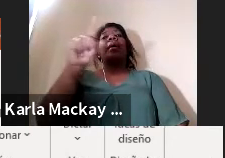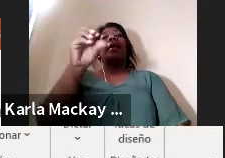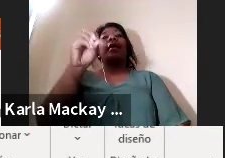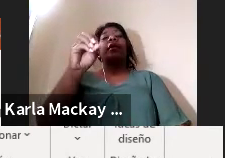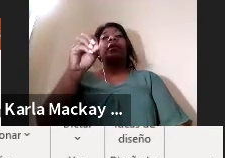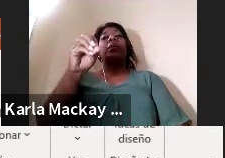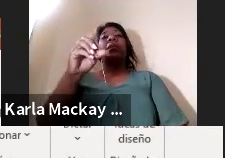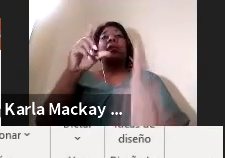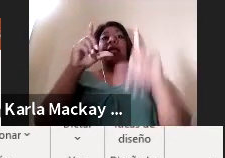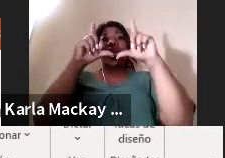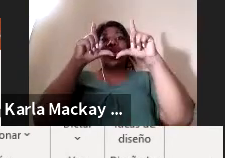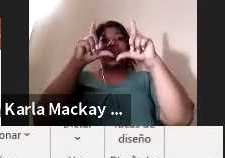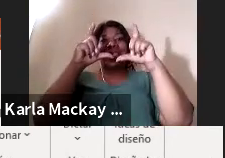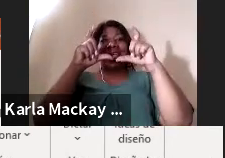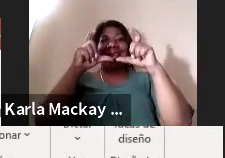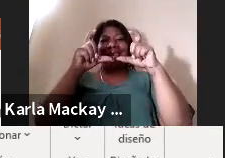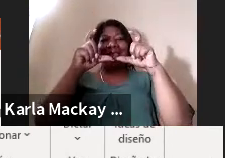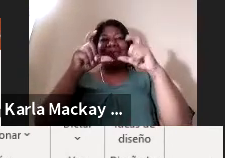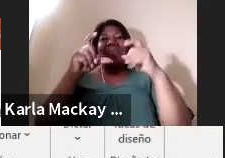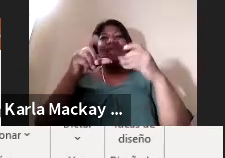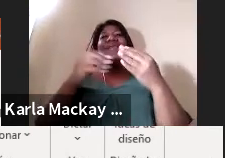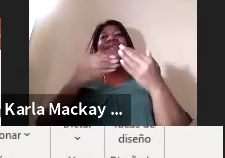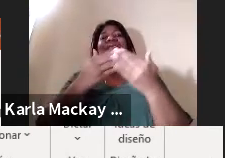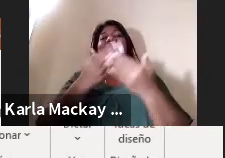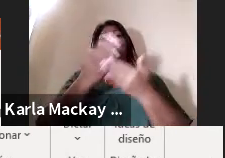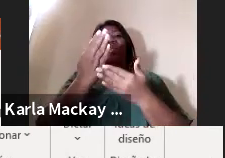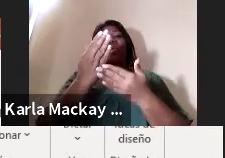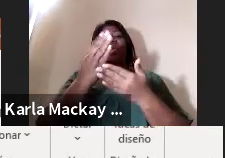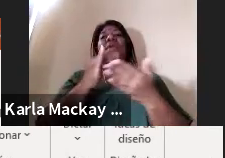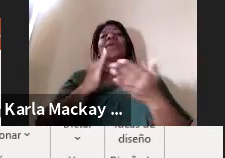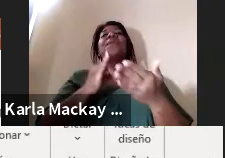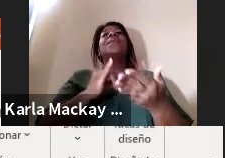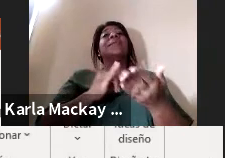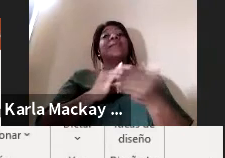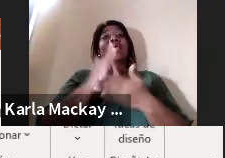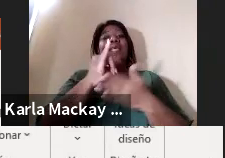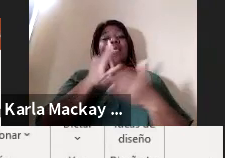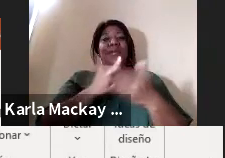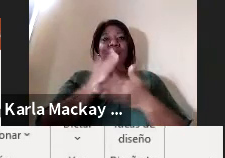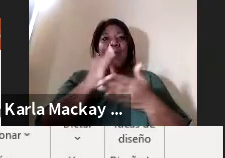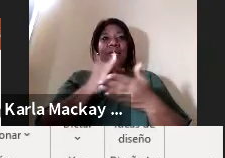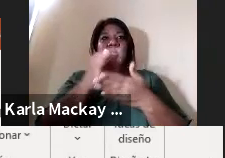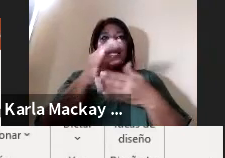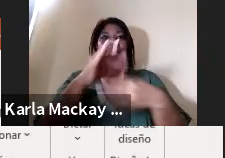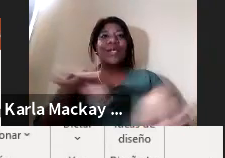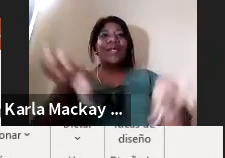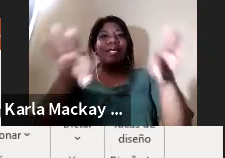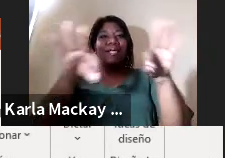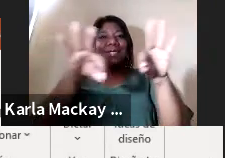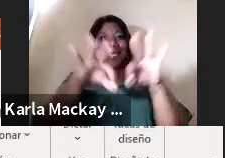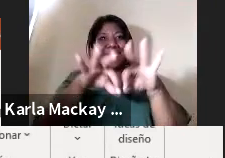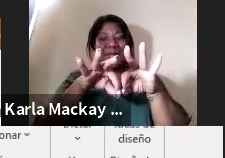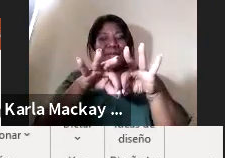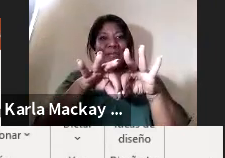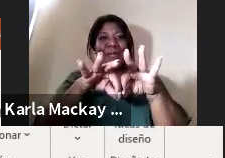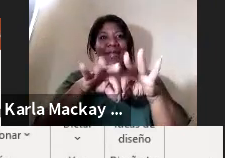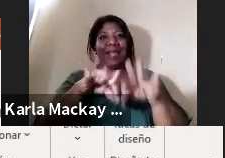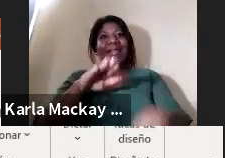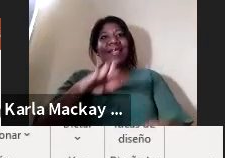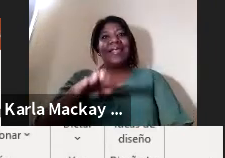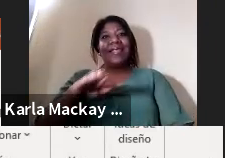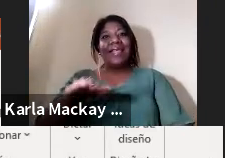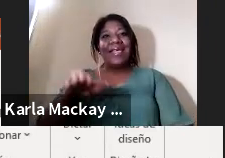el nivel de preescolar porque tomando en consideración la importancia de esta población que